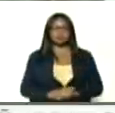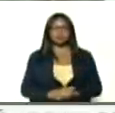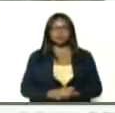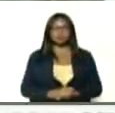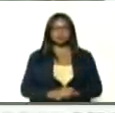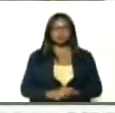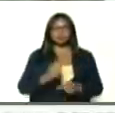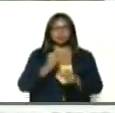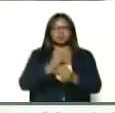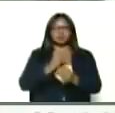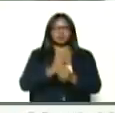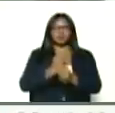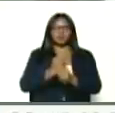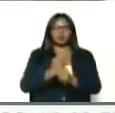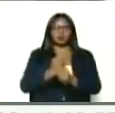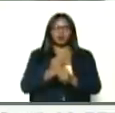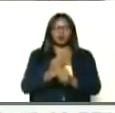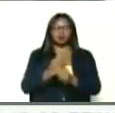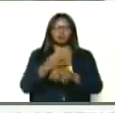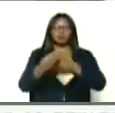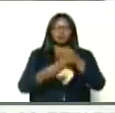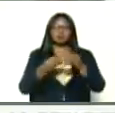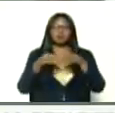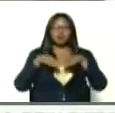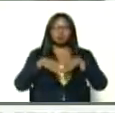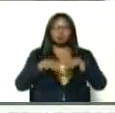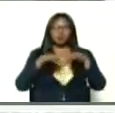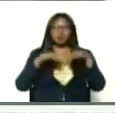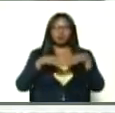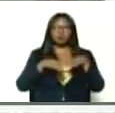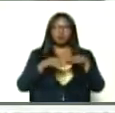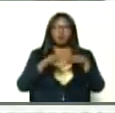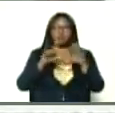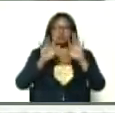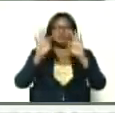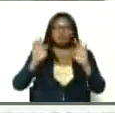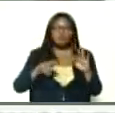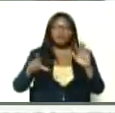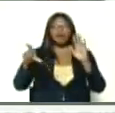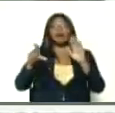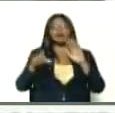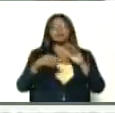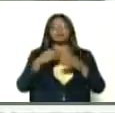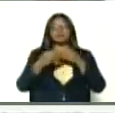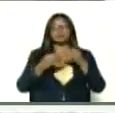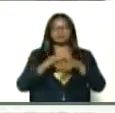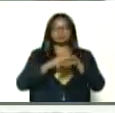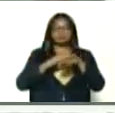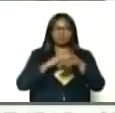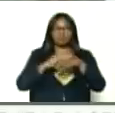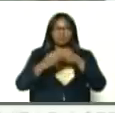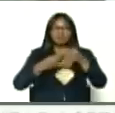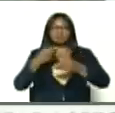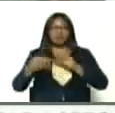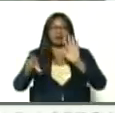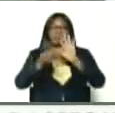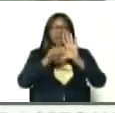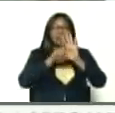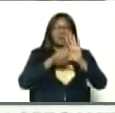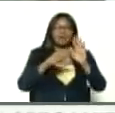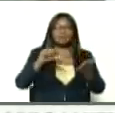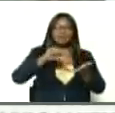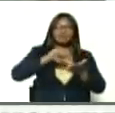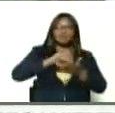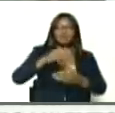de confección, de esta poderosa ley orgánica de ciudades comunales, nacen en